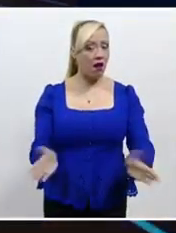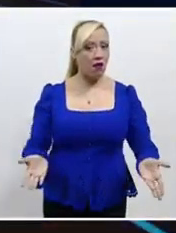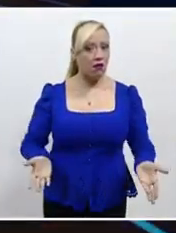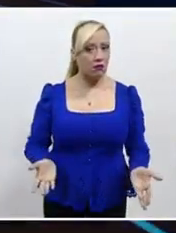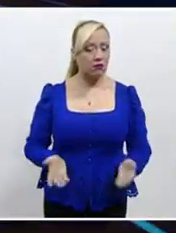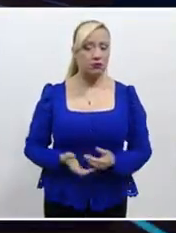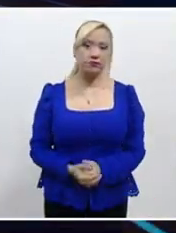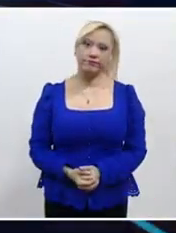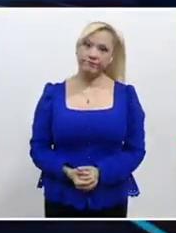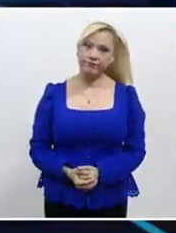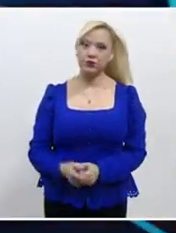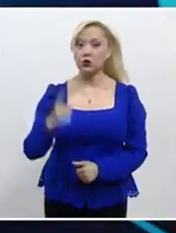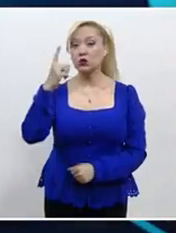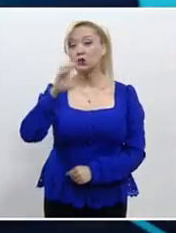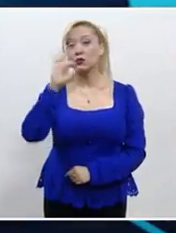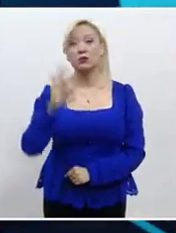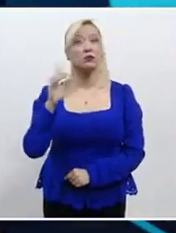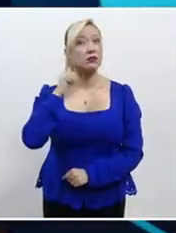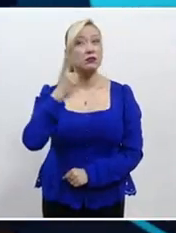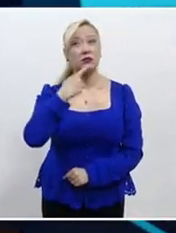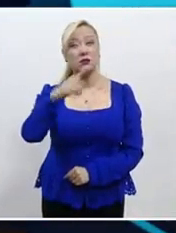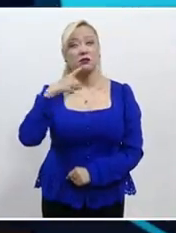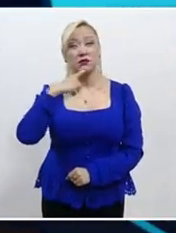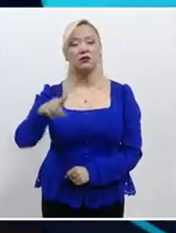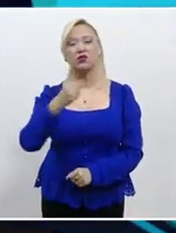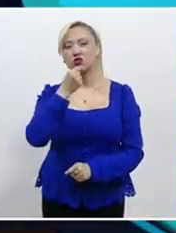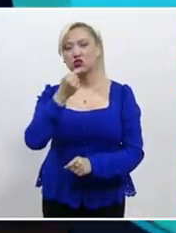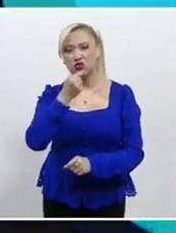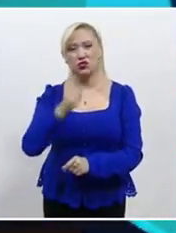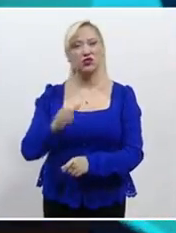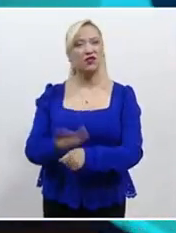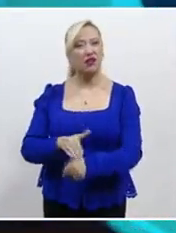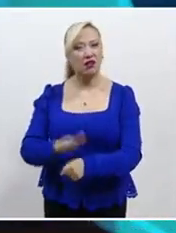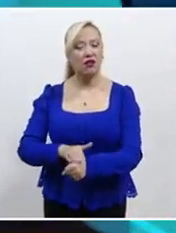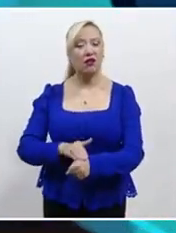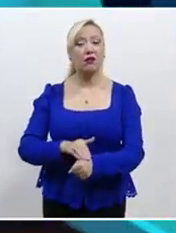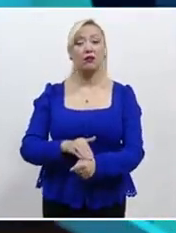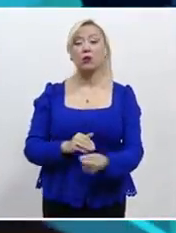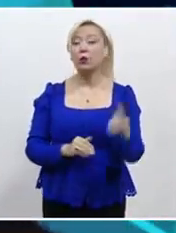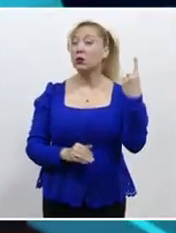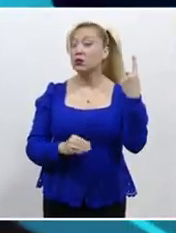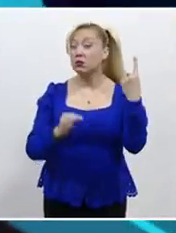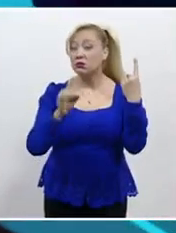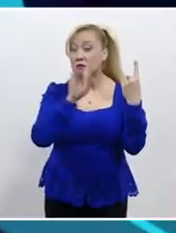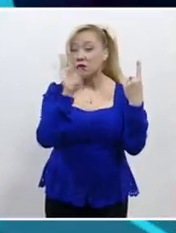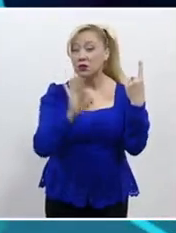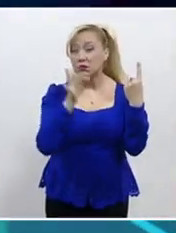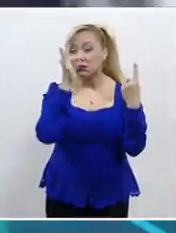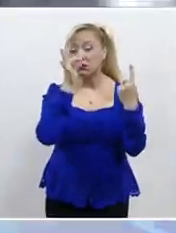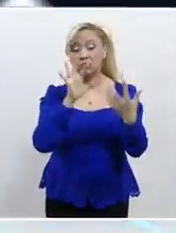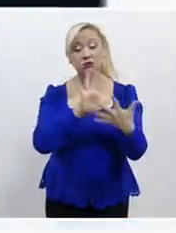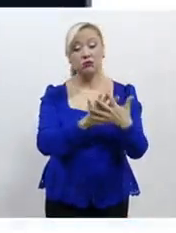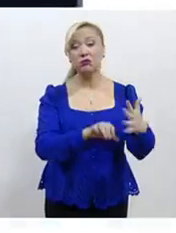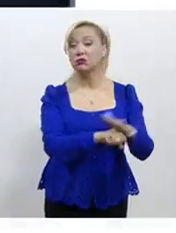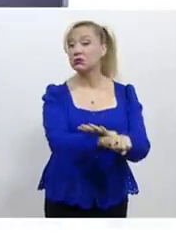Solo en el 1% de las denuncias por acoso infantil se emite una sentencia condenatoria.